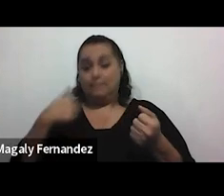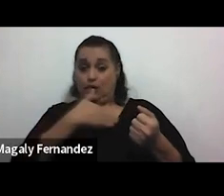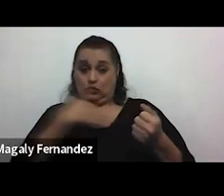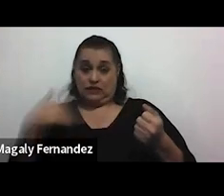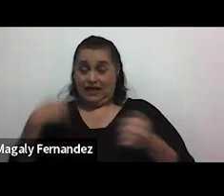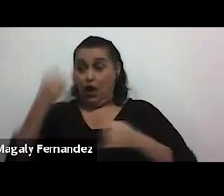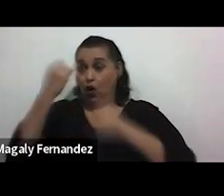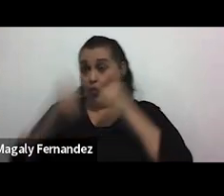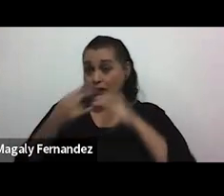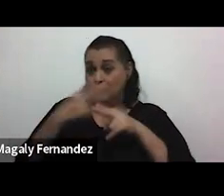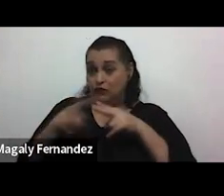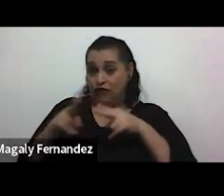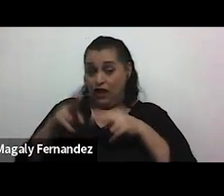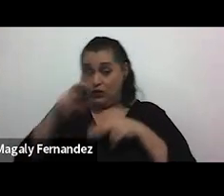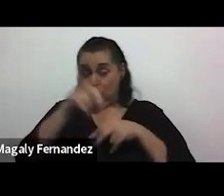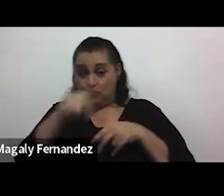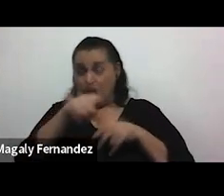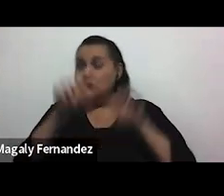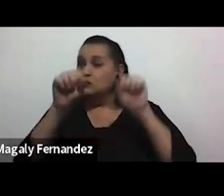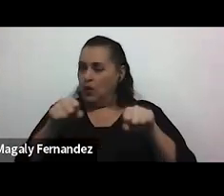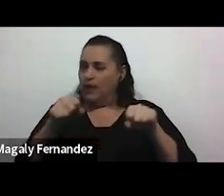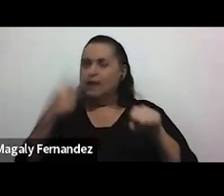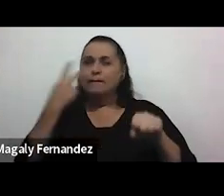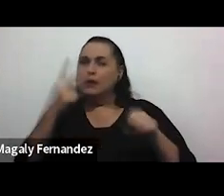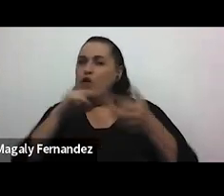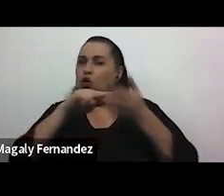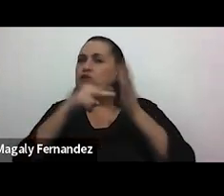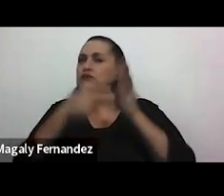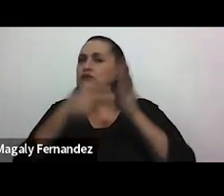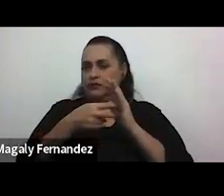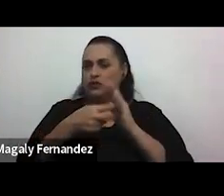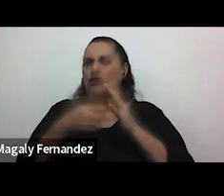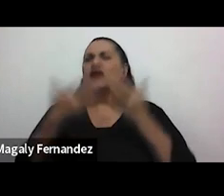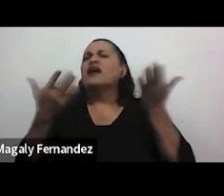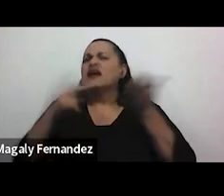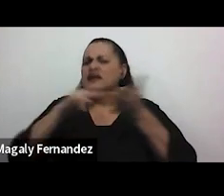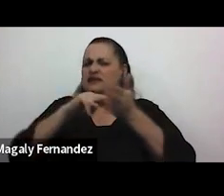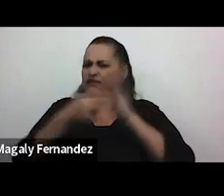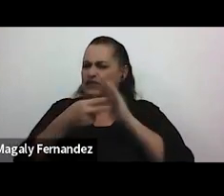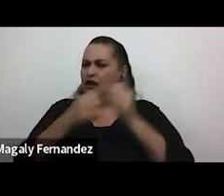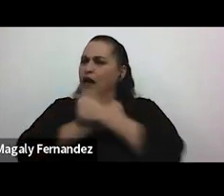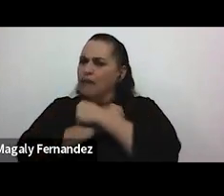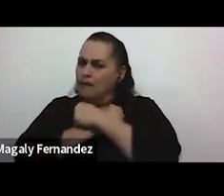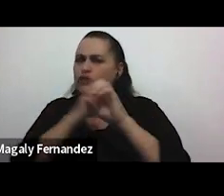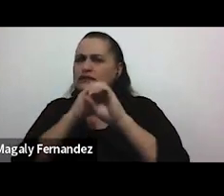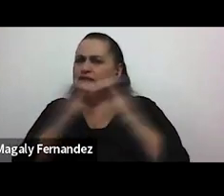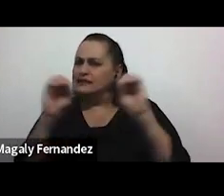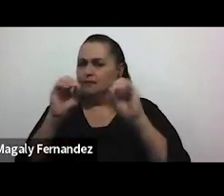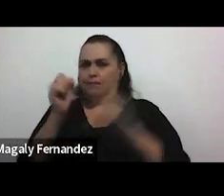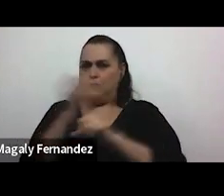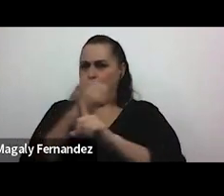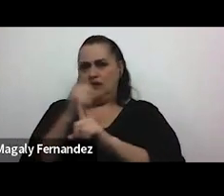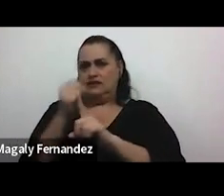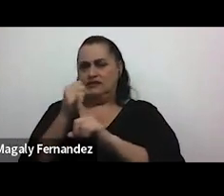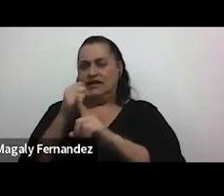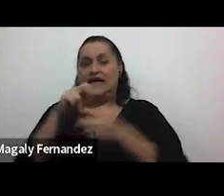este último ratito pudiésemos más bien conceptualizar entonces que es el amor sin violencias entonces va más